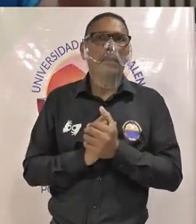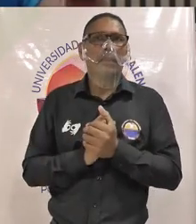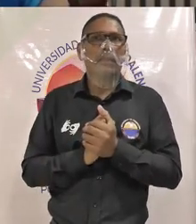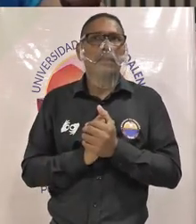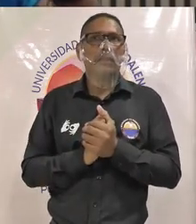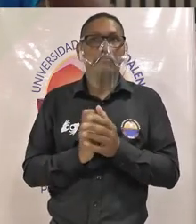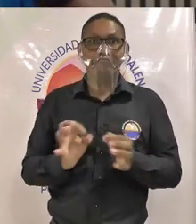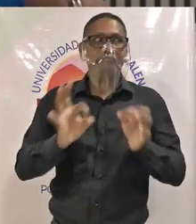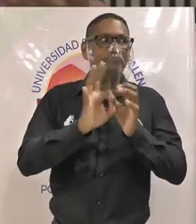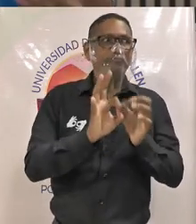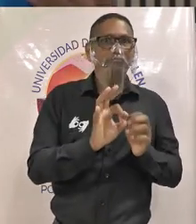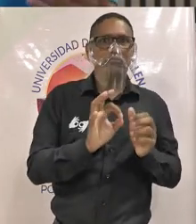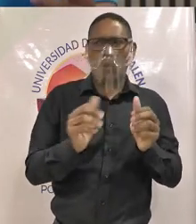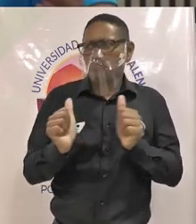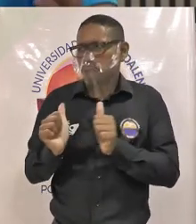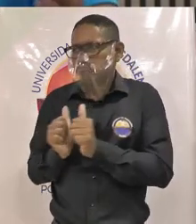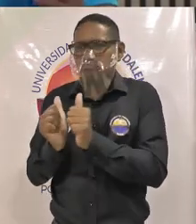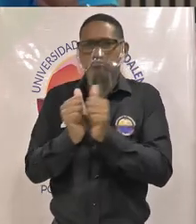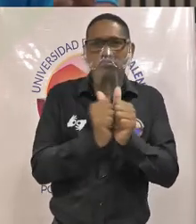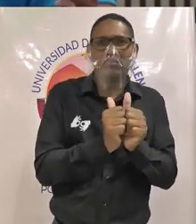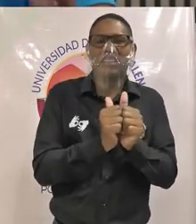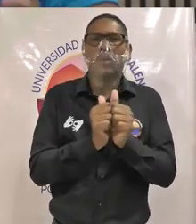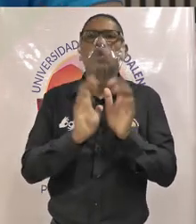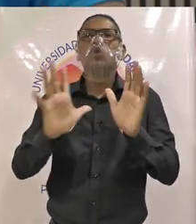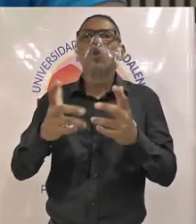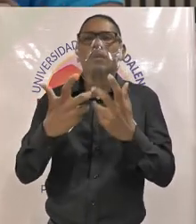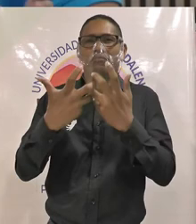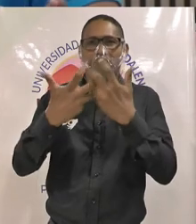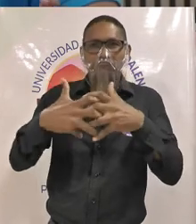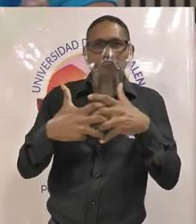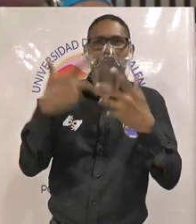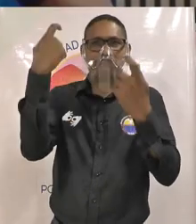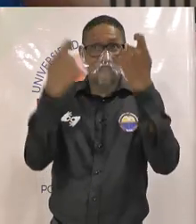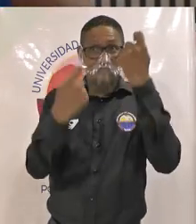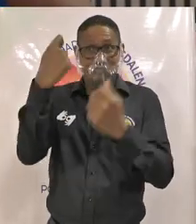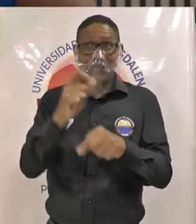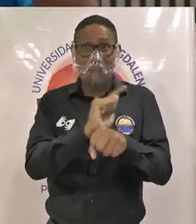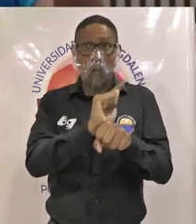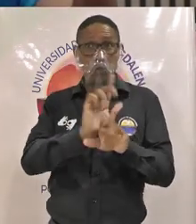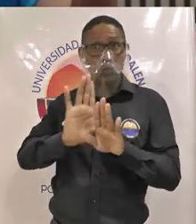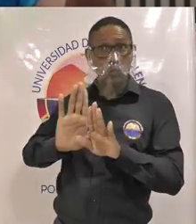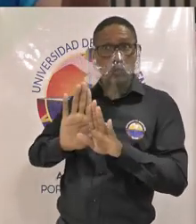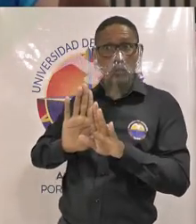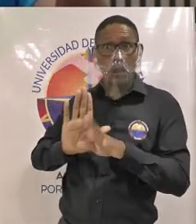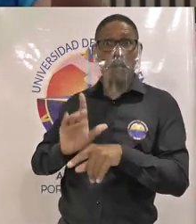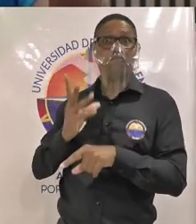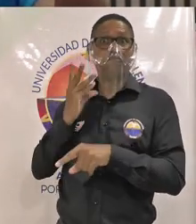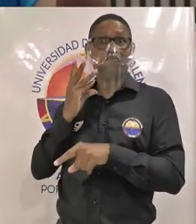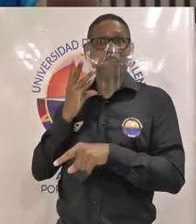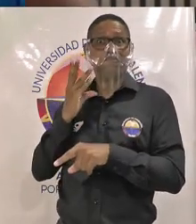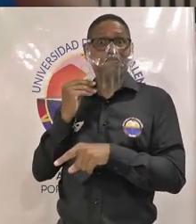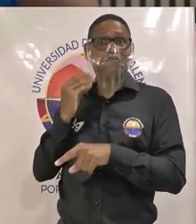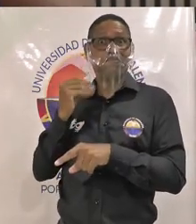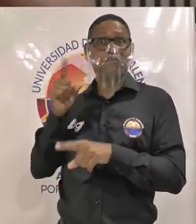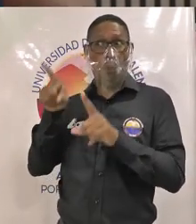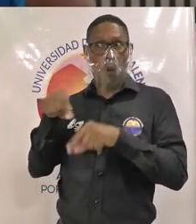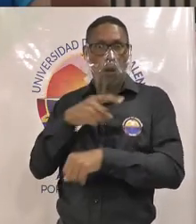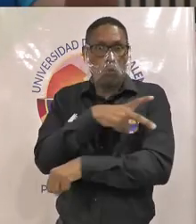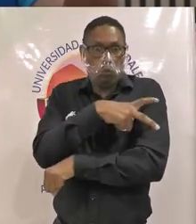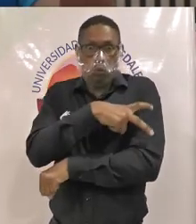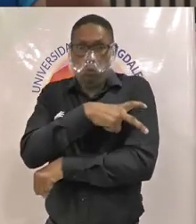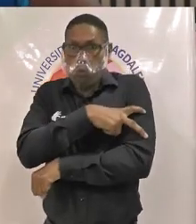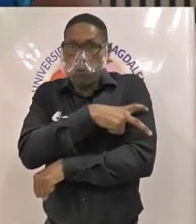compañeros de la facultad de ciencia empresarial y económica quienes estén capacitados para desarrollar tutorías